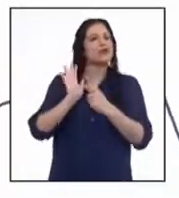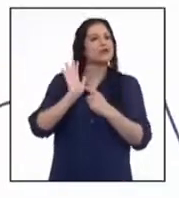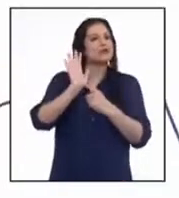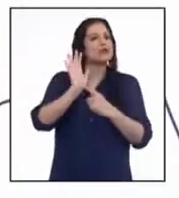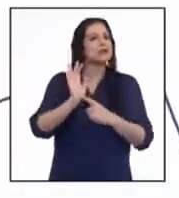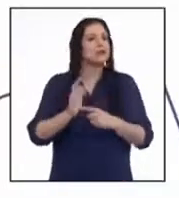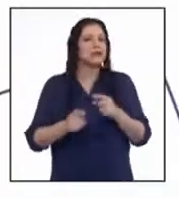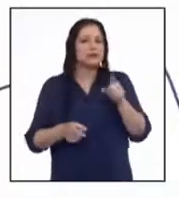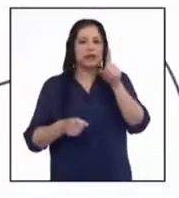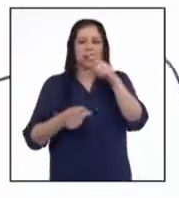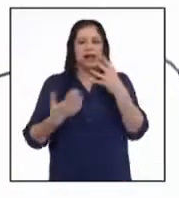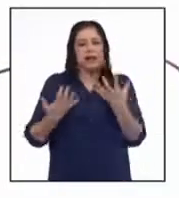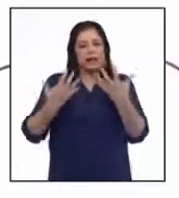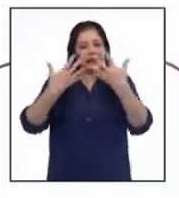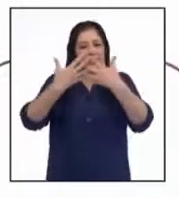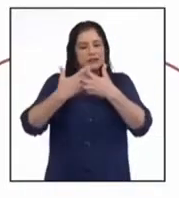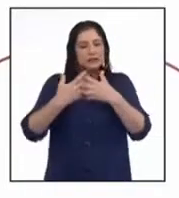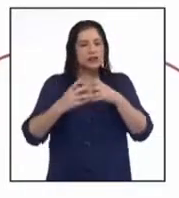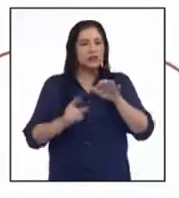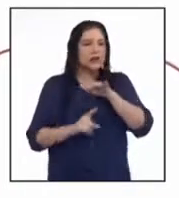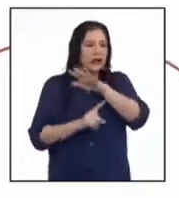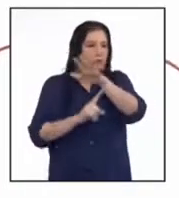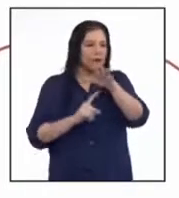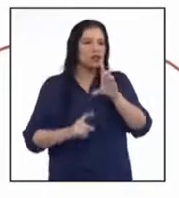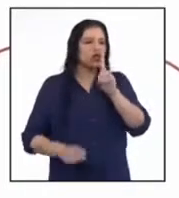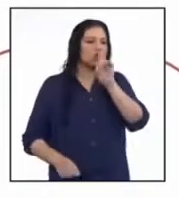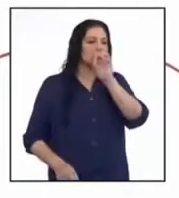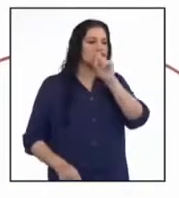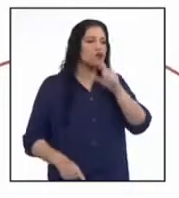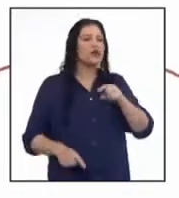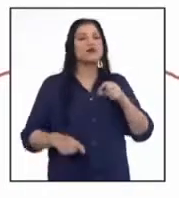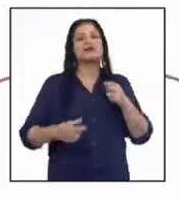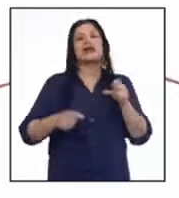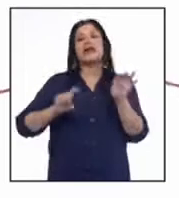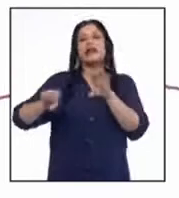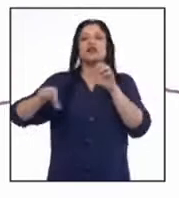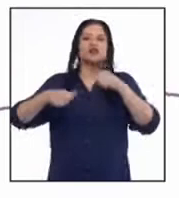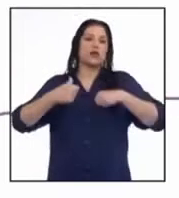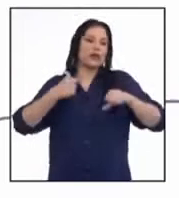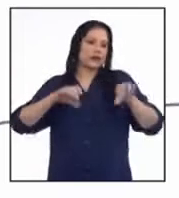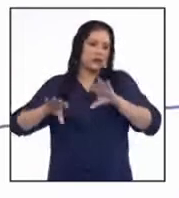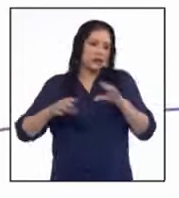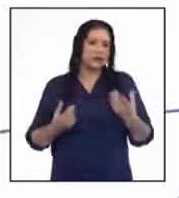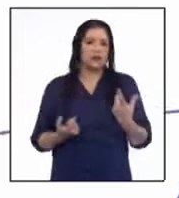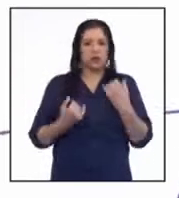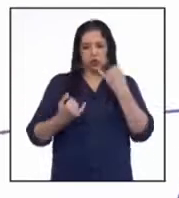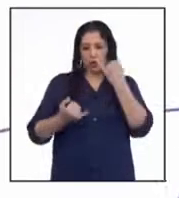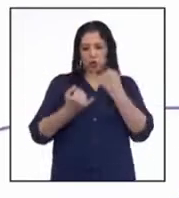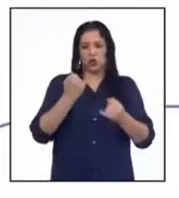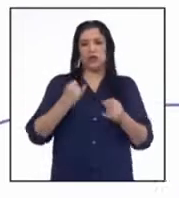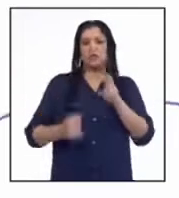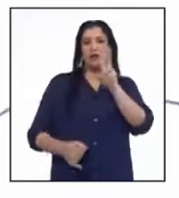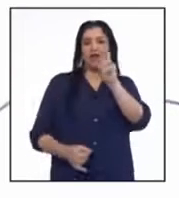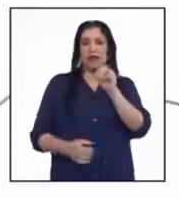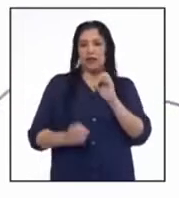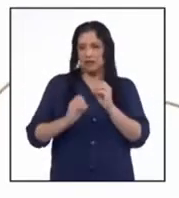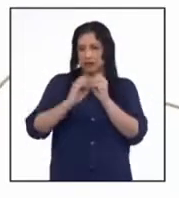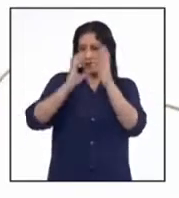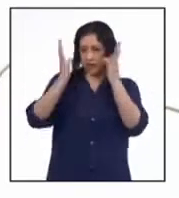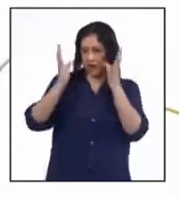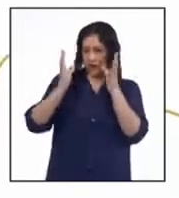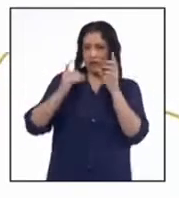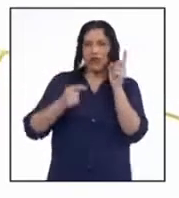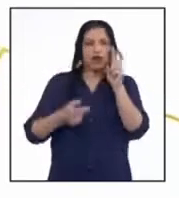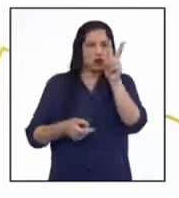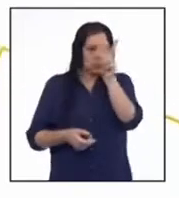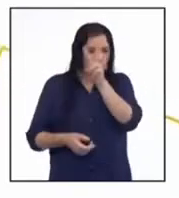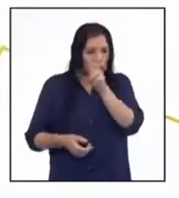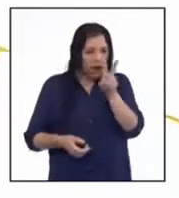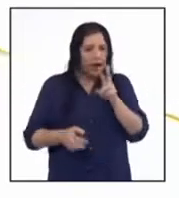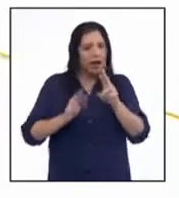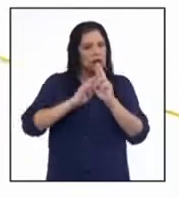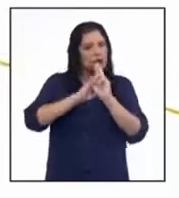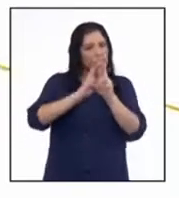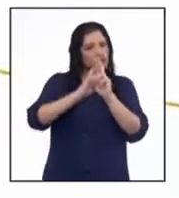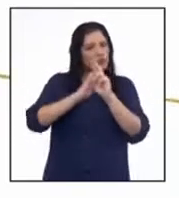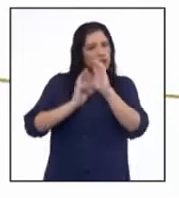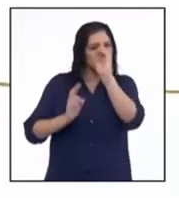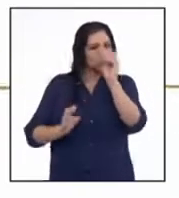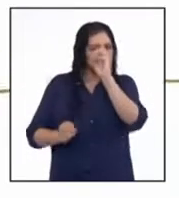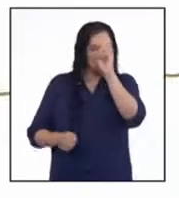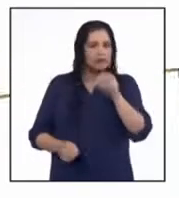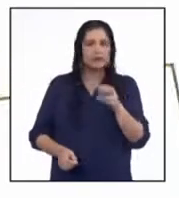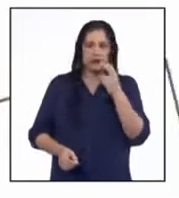muestra a continuación relaciona el ambiente donde Doris hizo alguna actividad física durante los últimos 20 días. Haz una lectura de los resultados